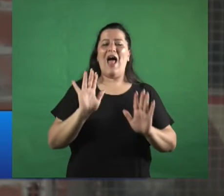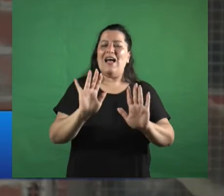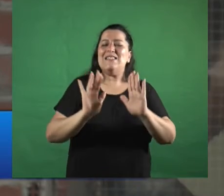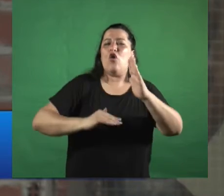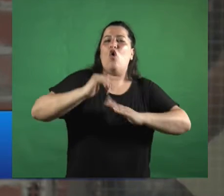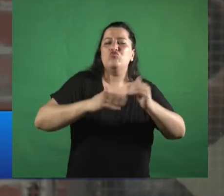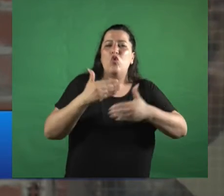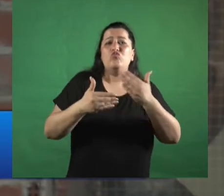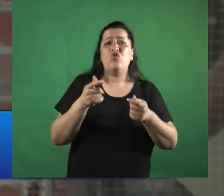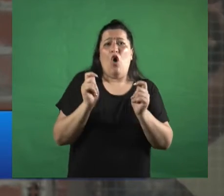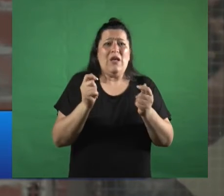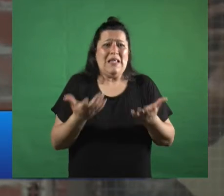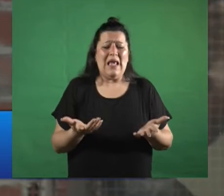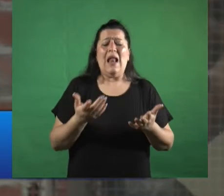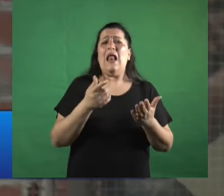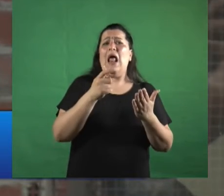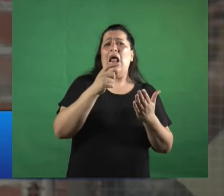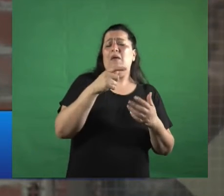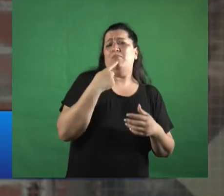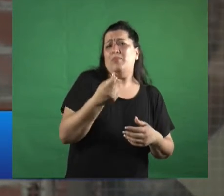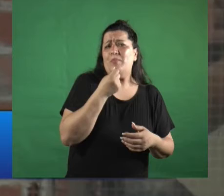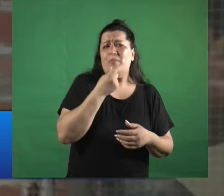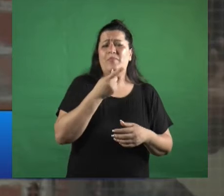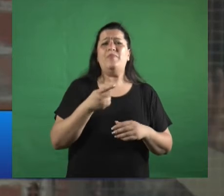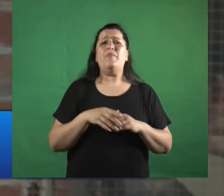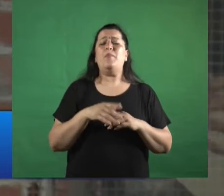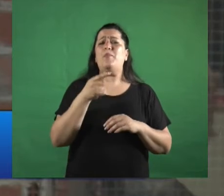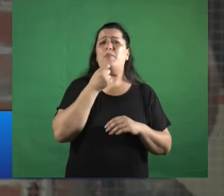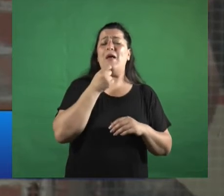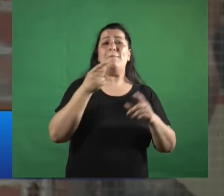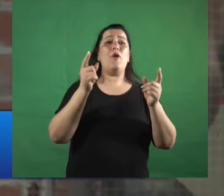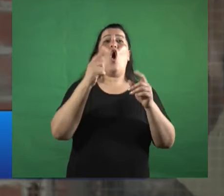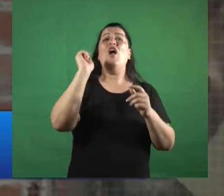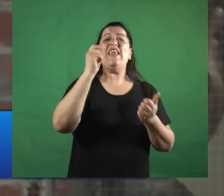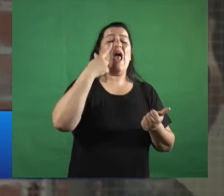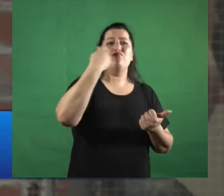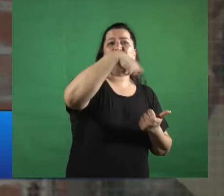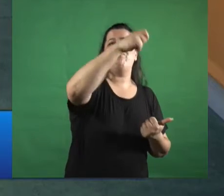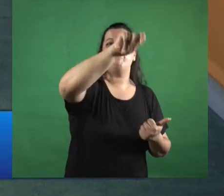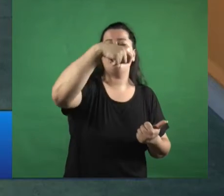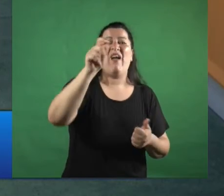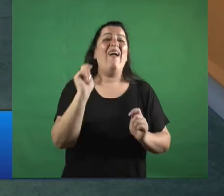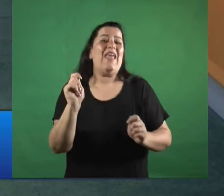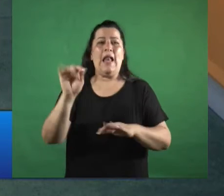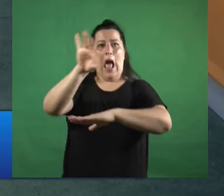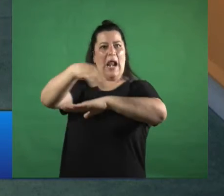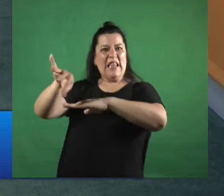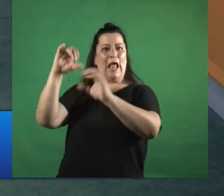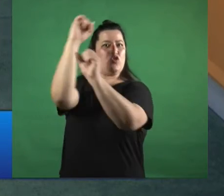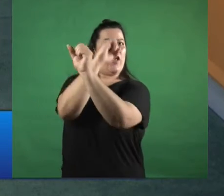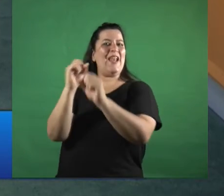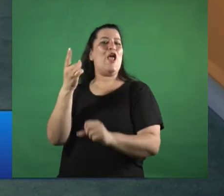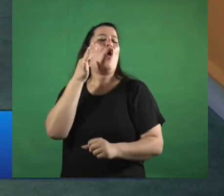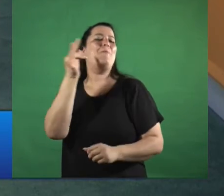quién es el mayor de qué color es el albaní y el maestro mayor de obras y de qué color son el arquitecto y el ingeniero ¿no? la